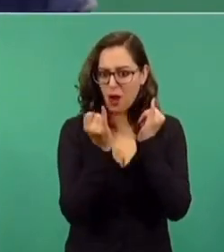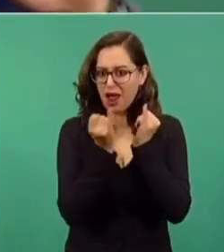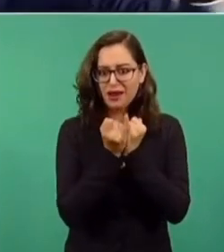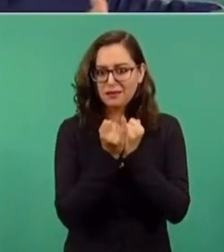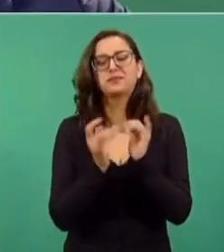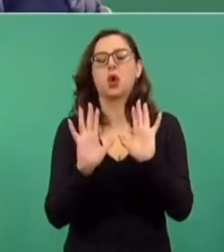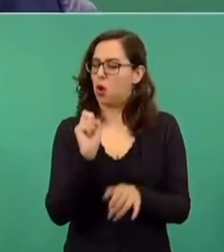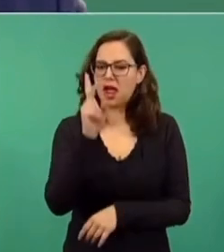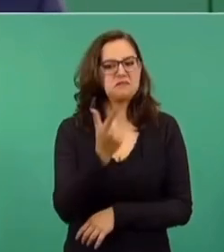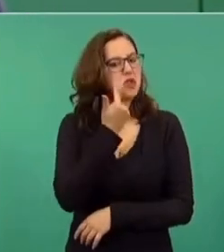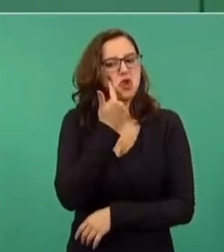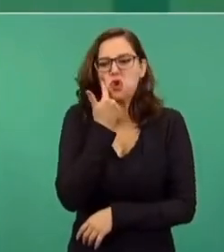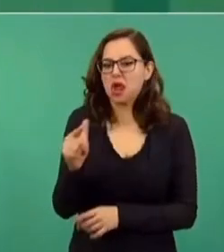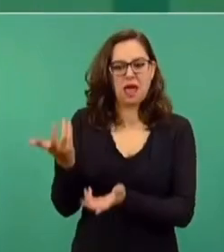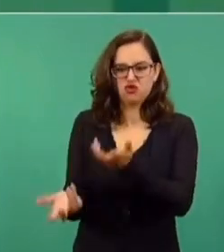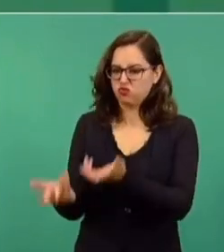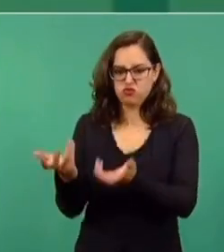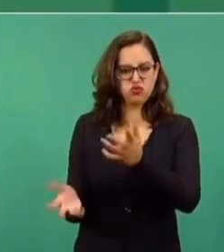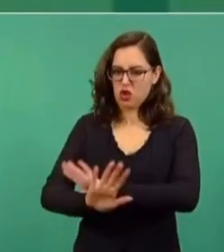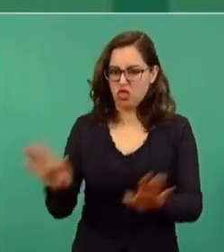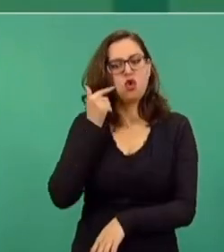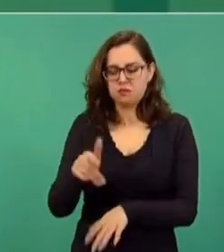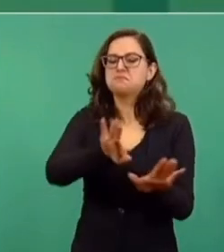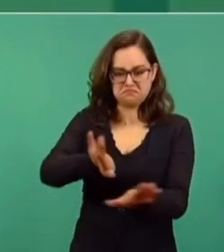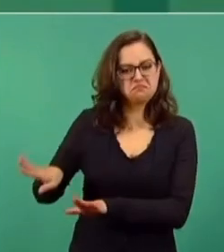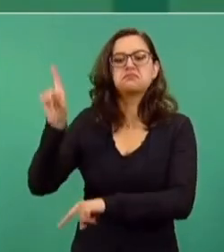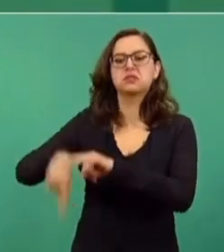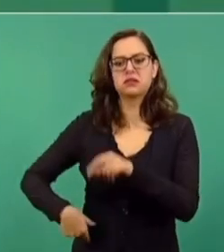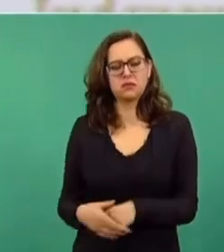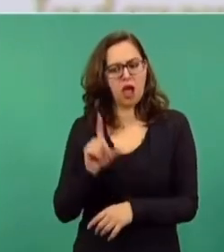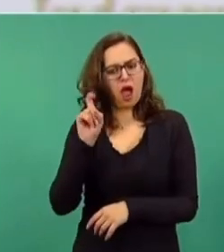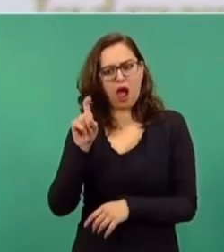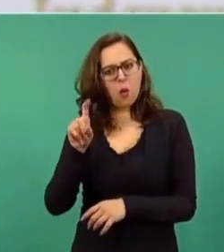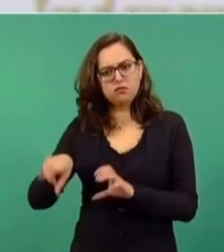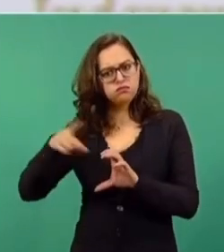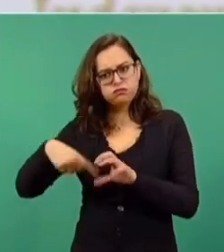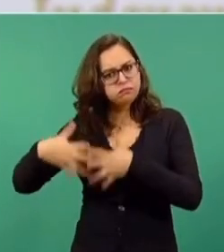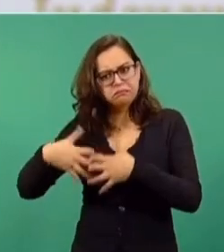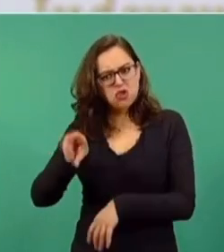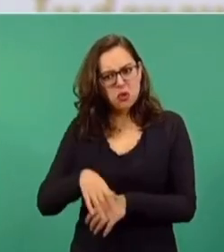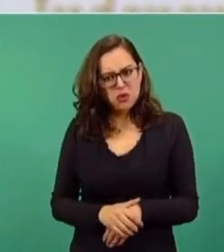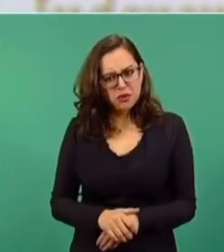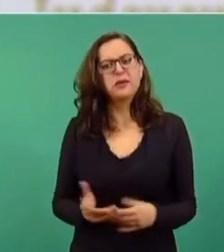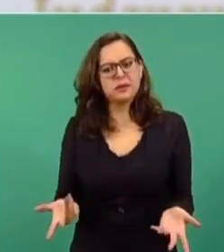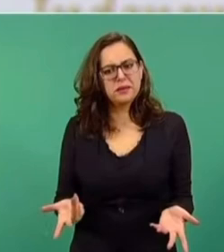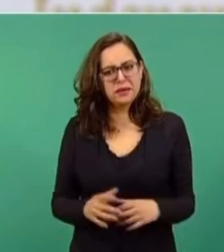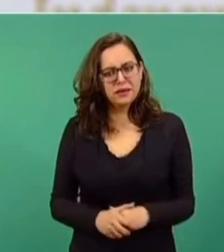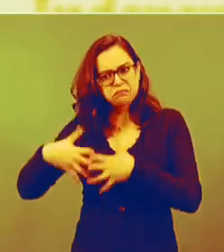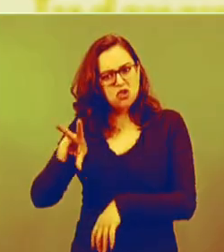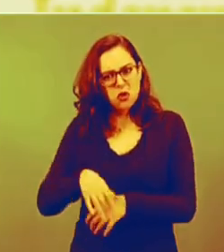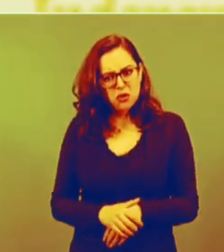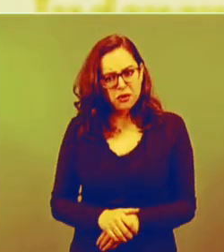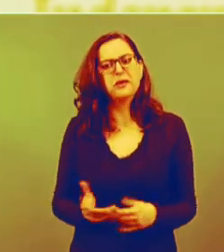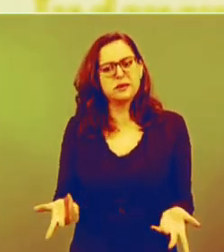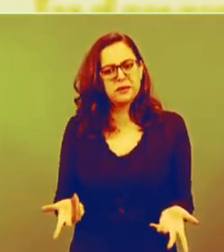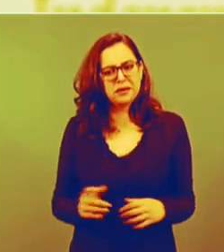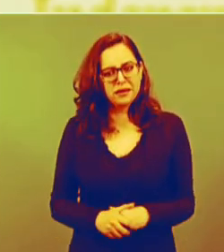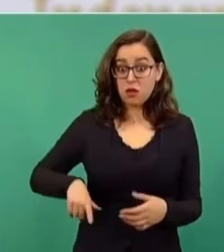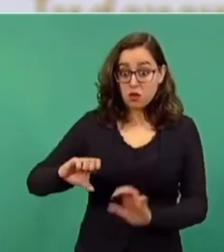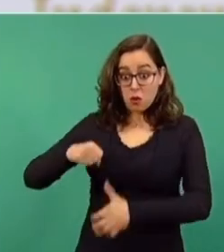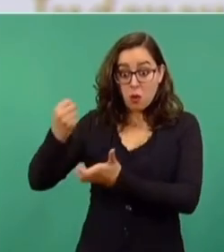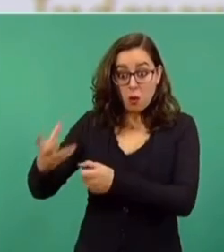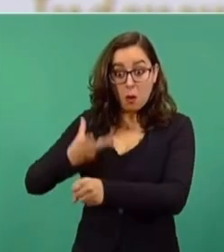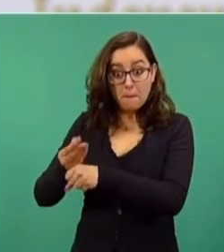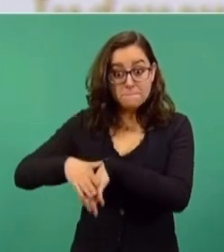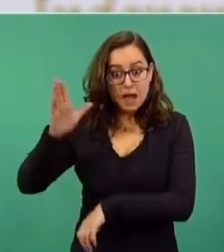pero bueno, hagamos a un lado las plantas de carbón. Púntele bien. Las hidroeléctricas. Entonces, ¿cuánto nos va a costar? Nada. Entonces, ¿cuánto nos va a costar? Nada.